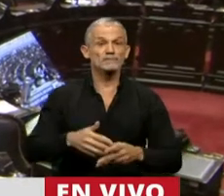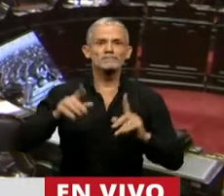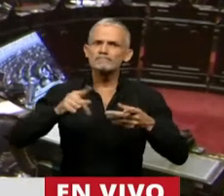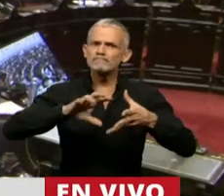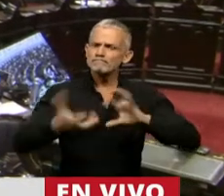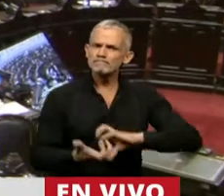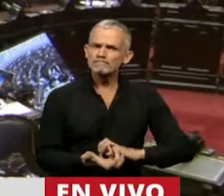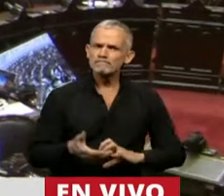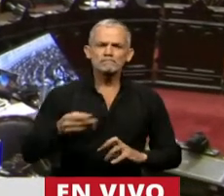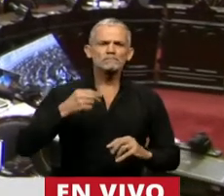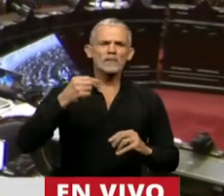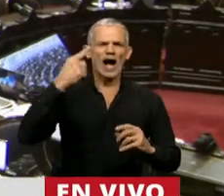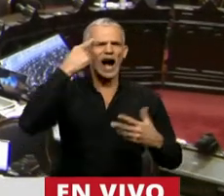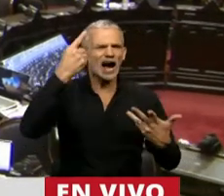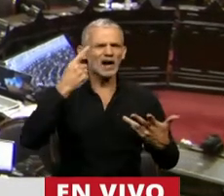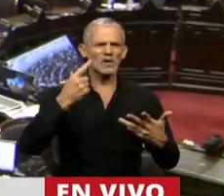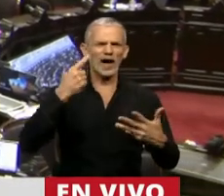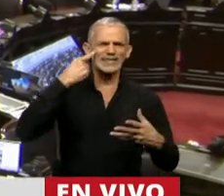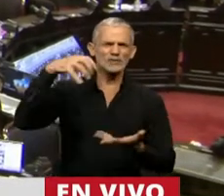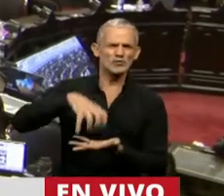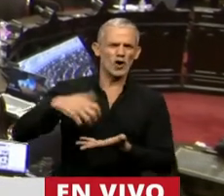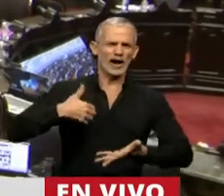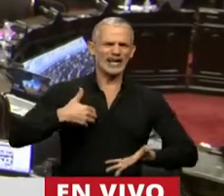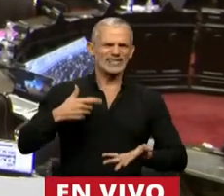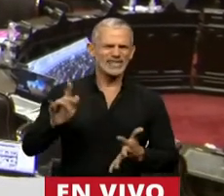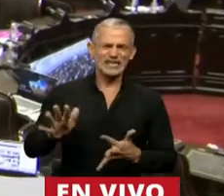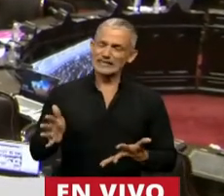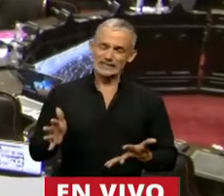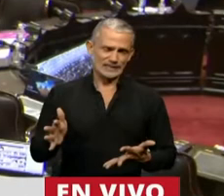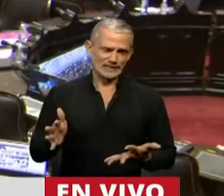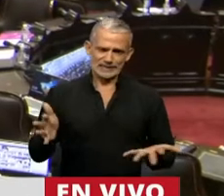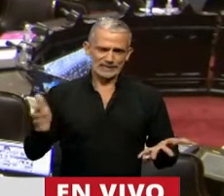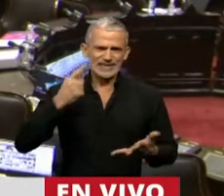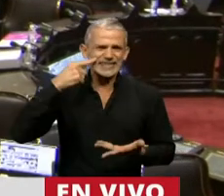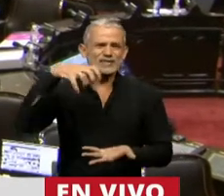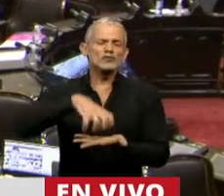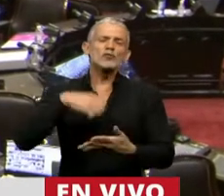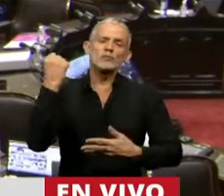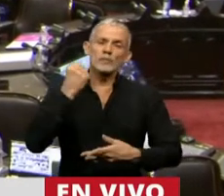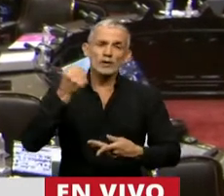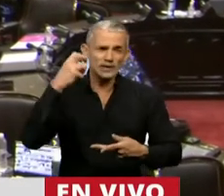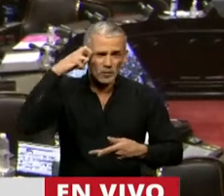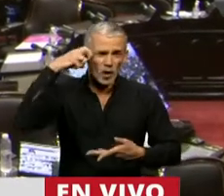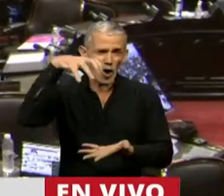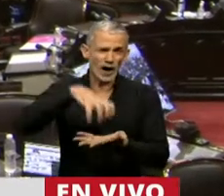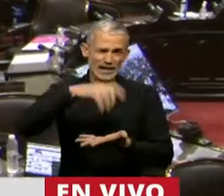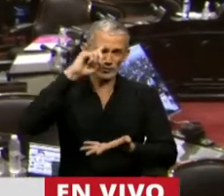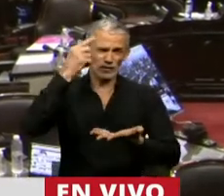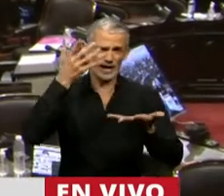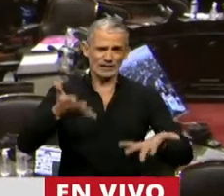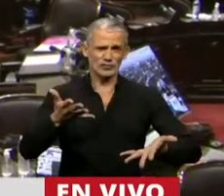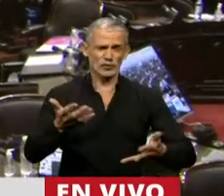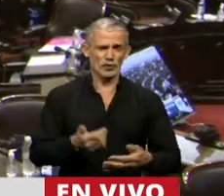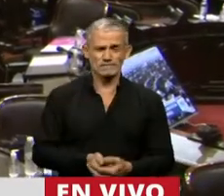afecta a la credibilidad de las instituciones y a una institución tan importante como el Congreso de la Nación y